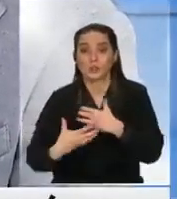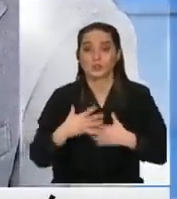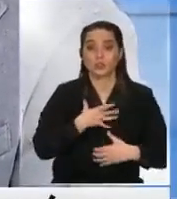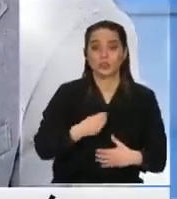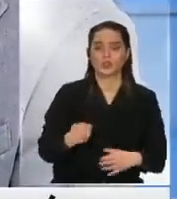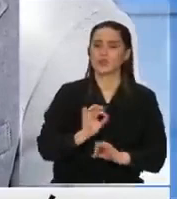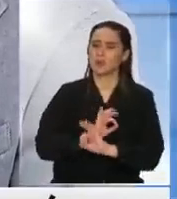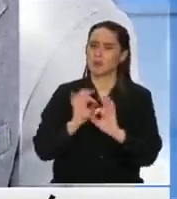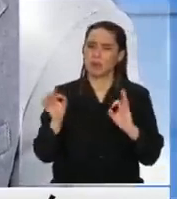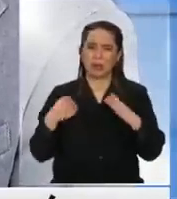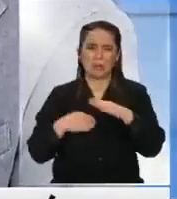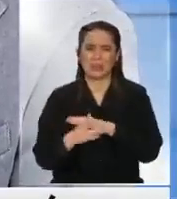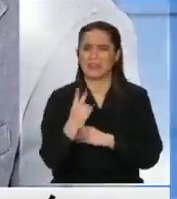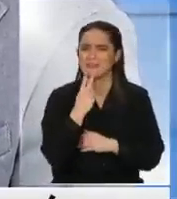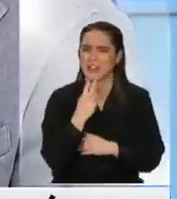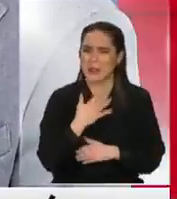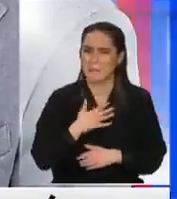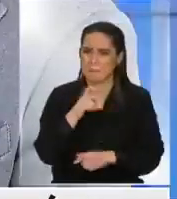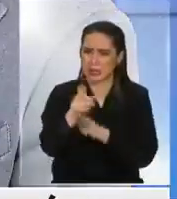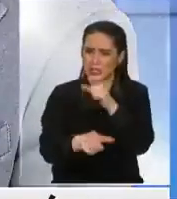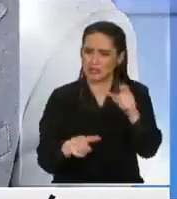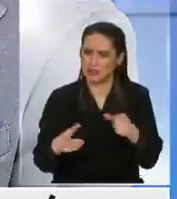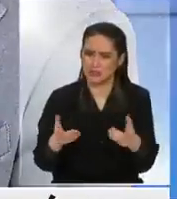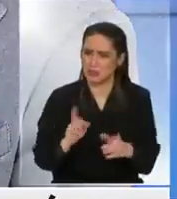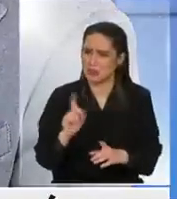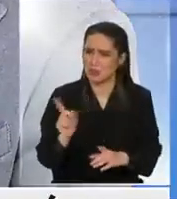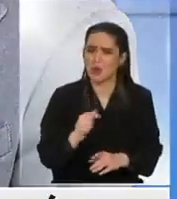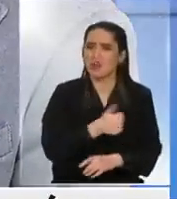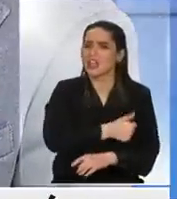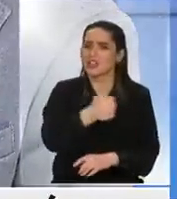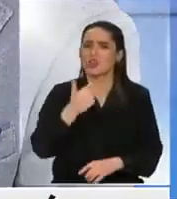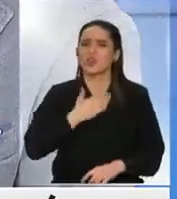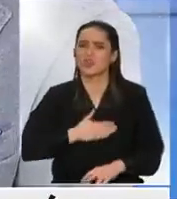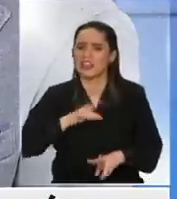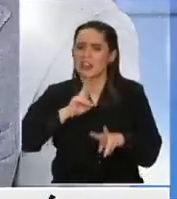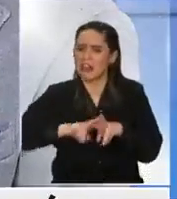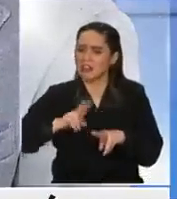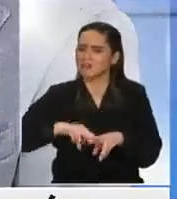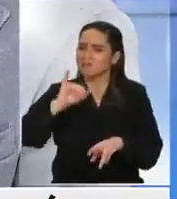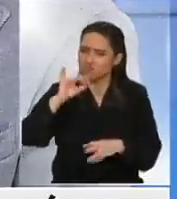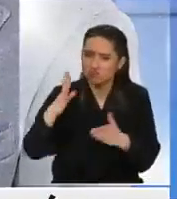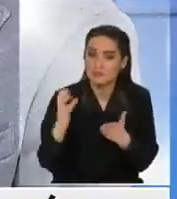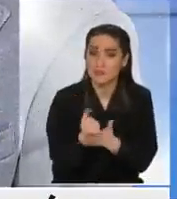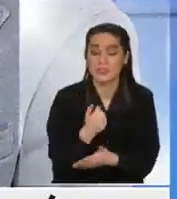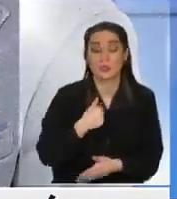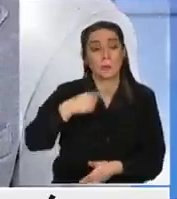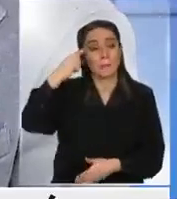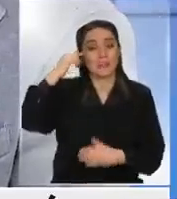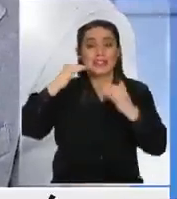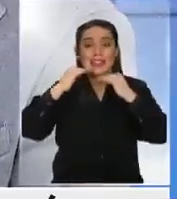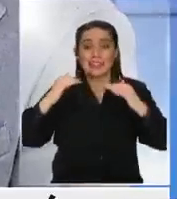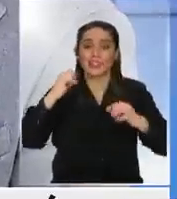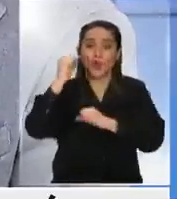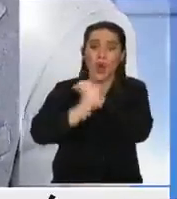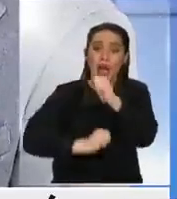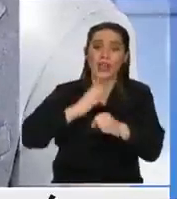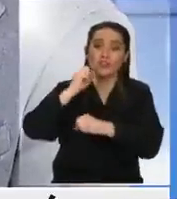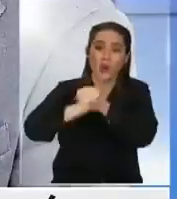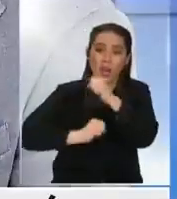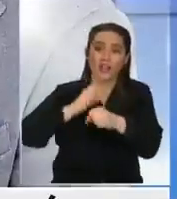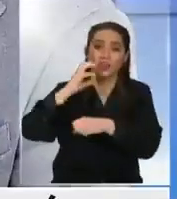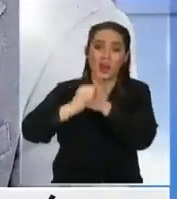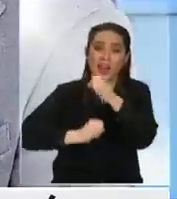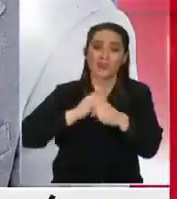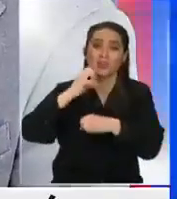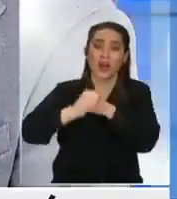partidario de meterme en la vida de nadie y soy partidario de que todos hagan lo que quieran hacer y cuando yo pienso en los niños que llevan años años